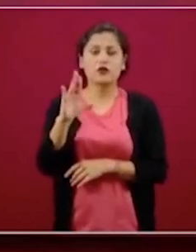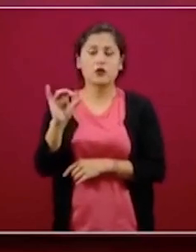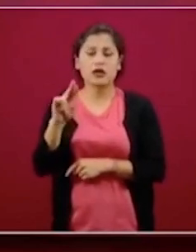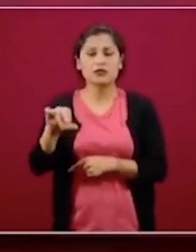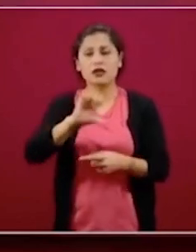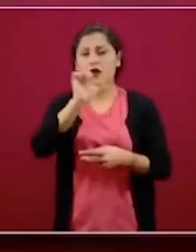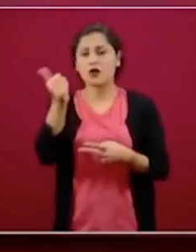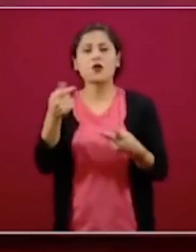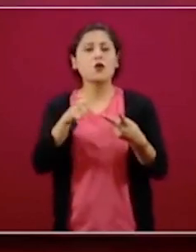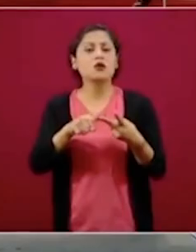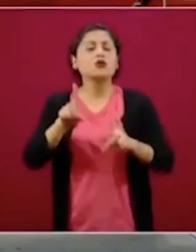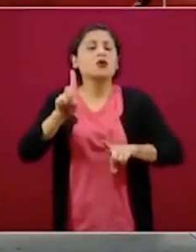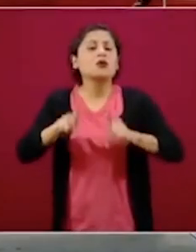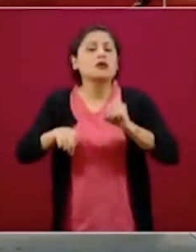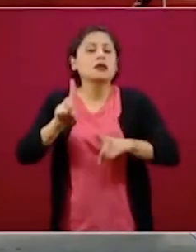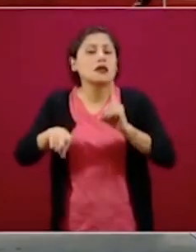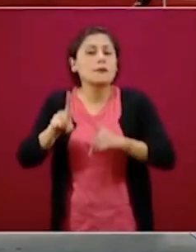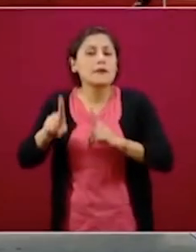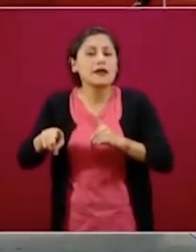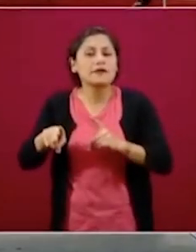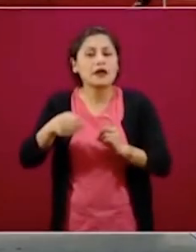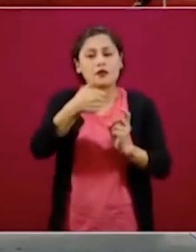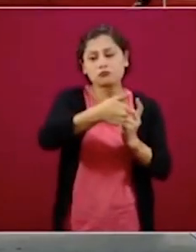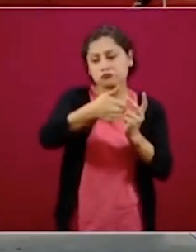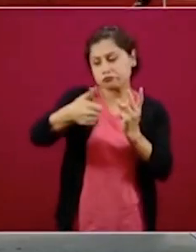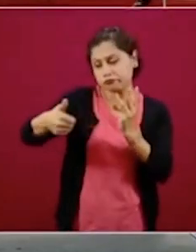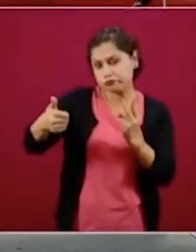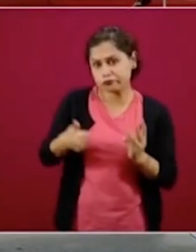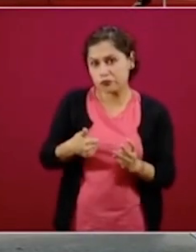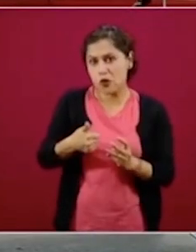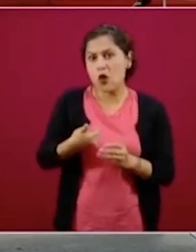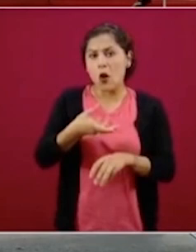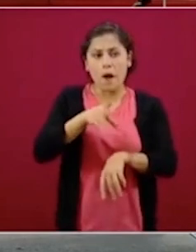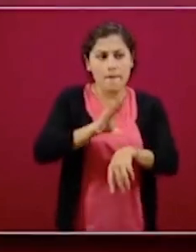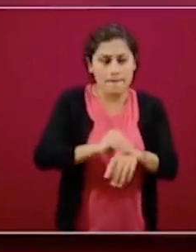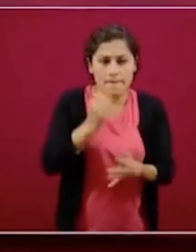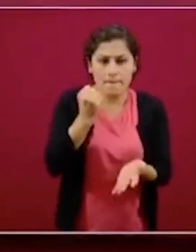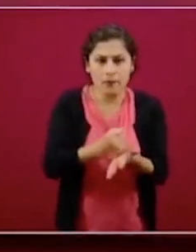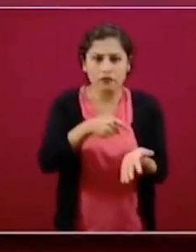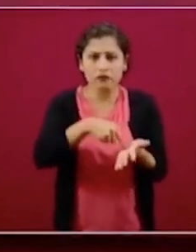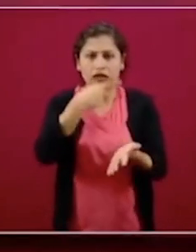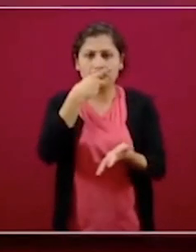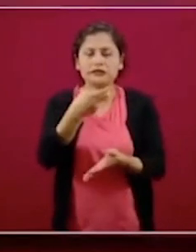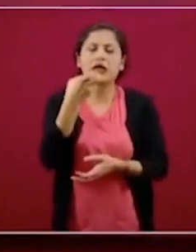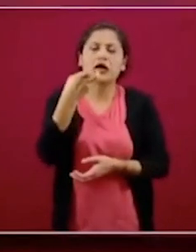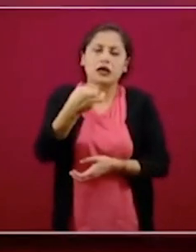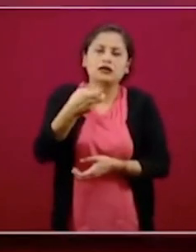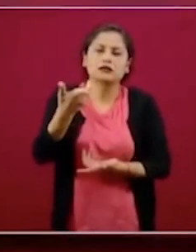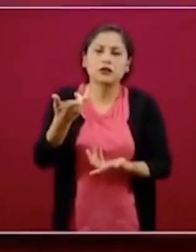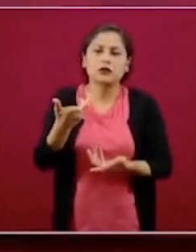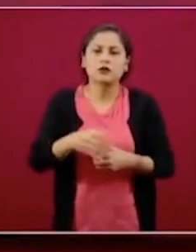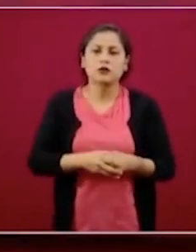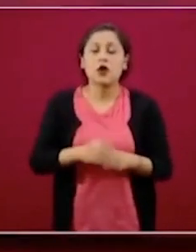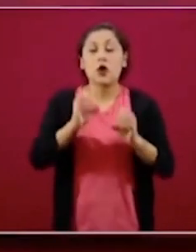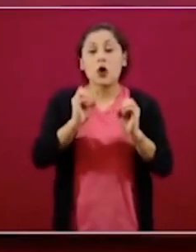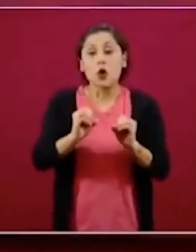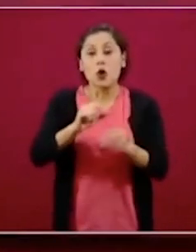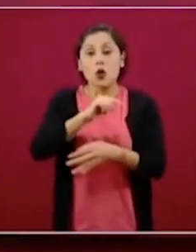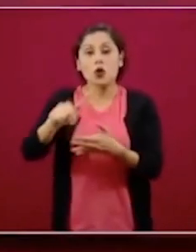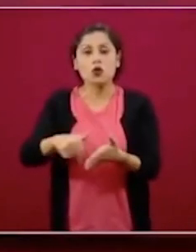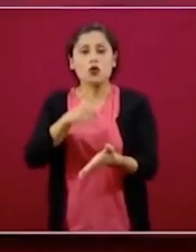dependiendo de la autorización que cada uno tiene o en zonas que no son, digamos, densamente